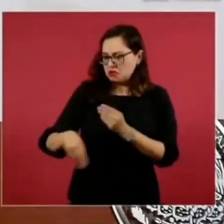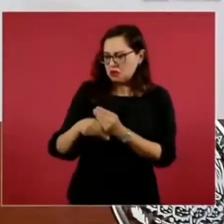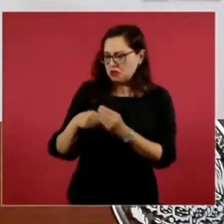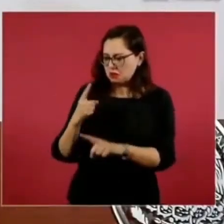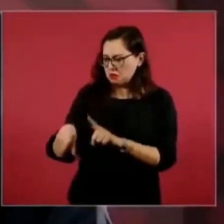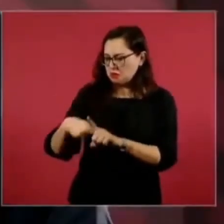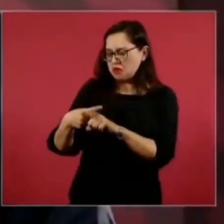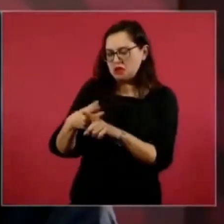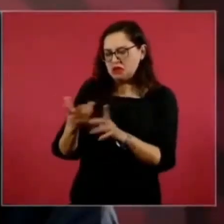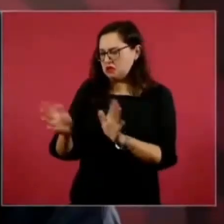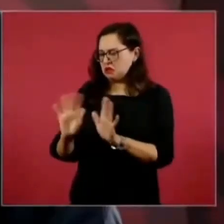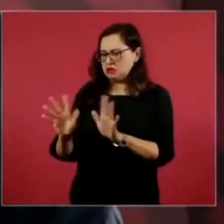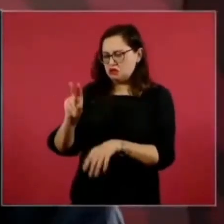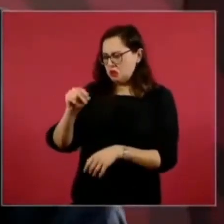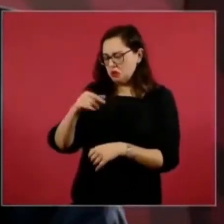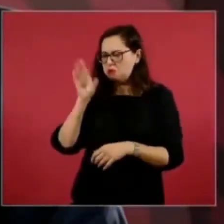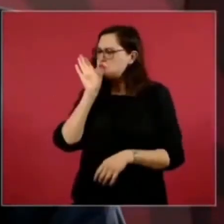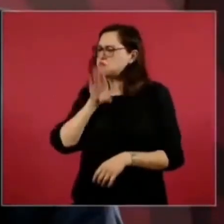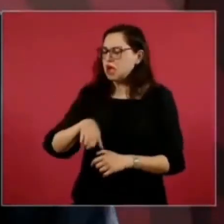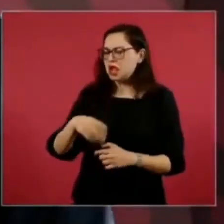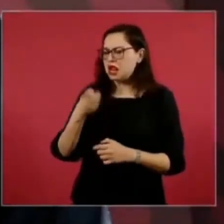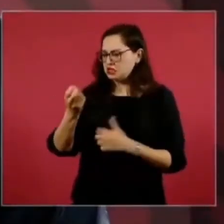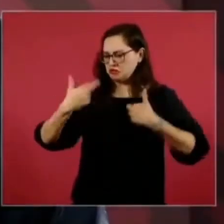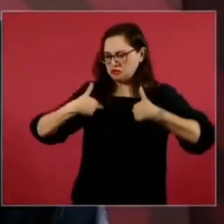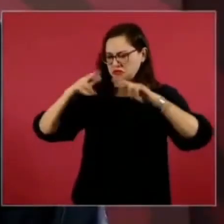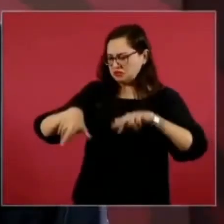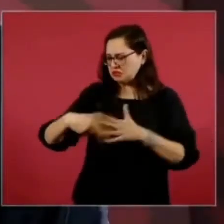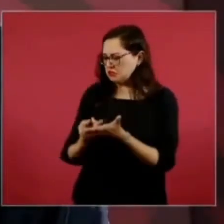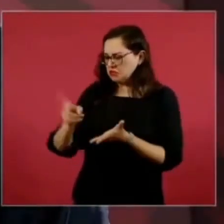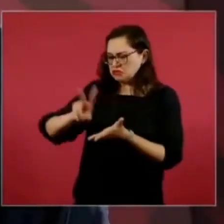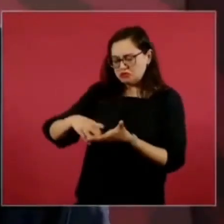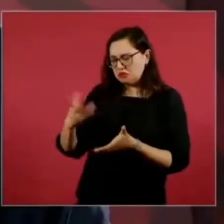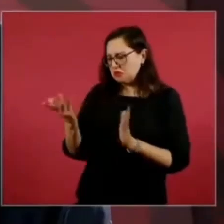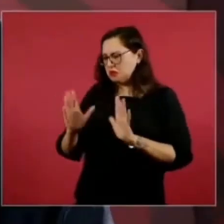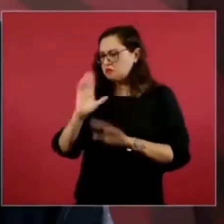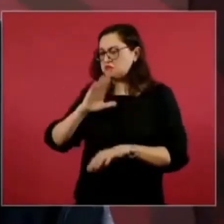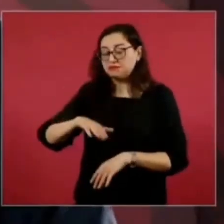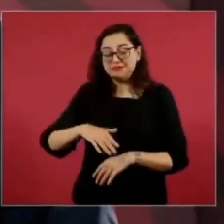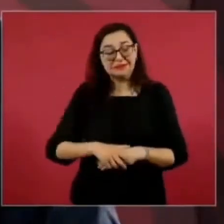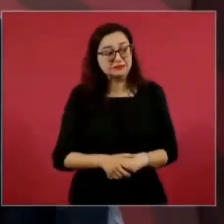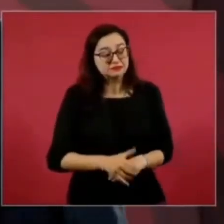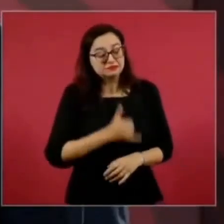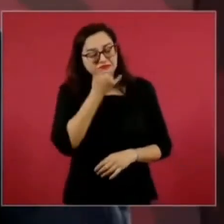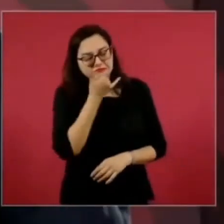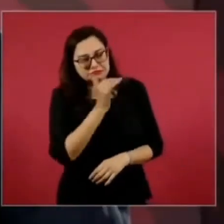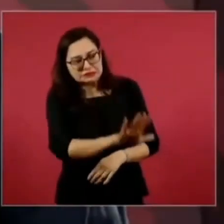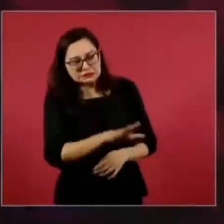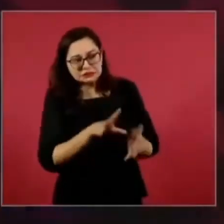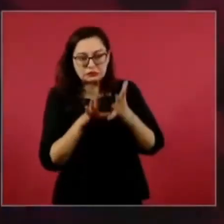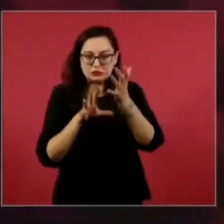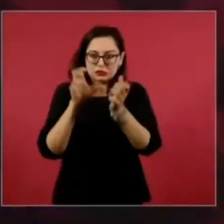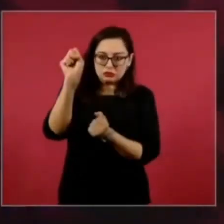establece la ley, la ley de leyes, así está en la Constitución,